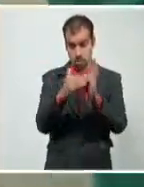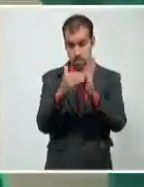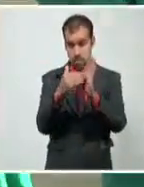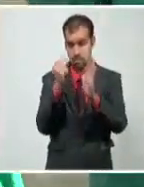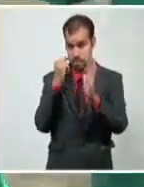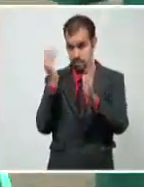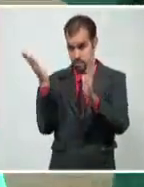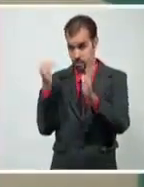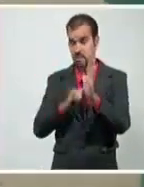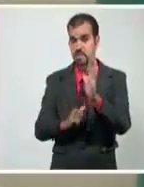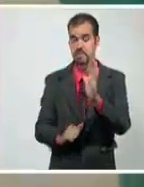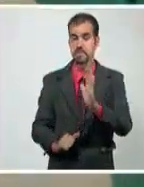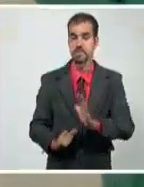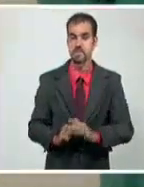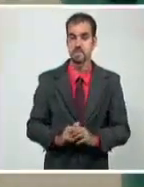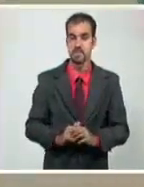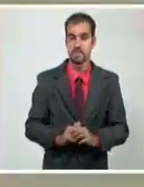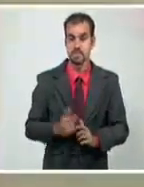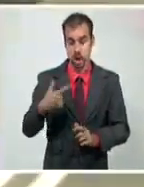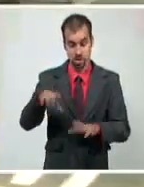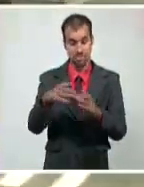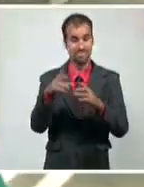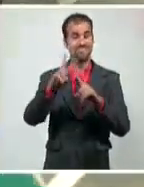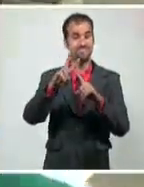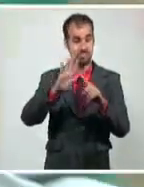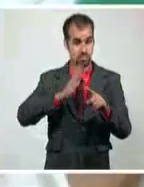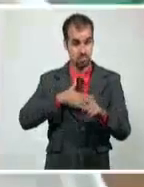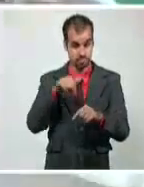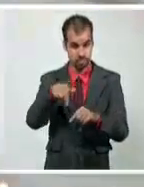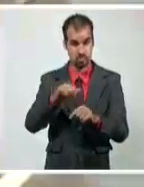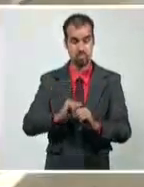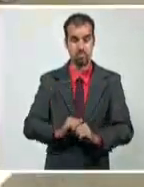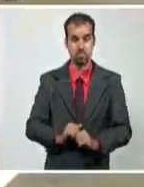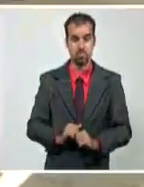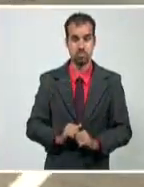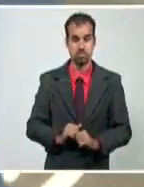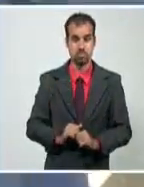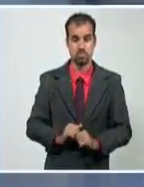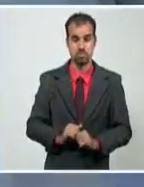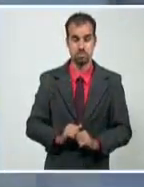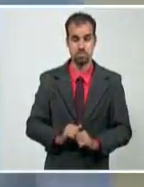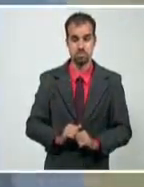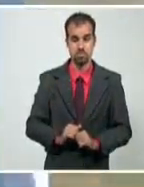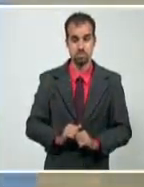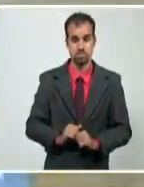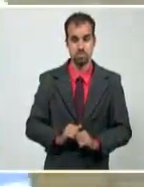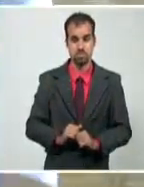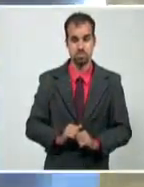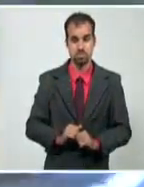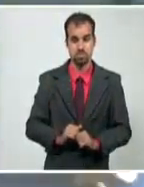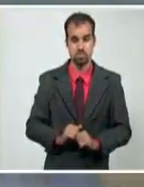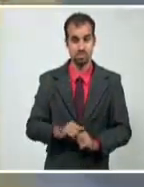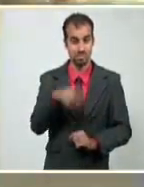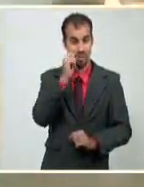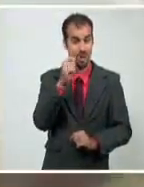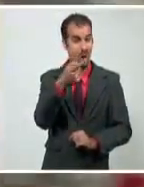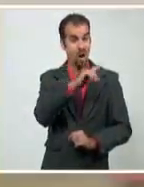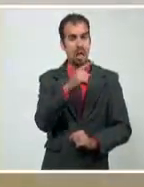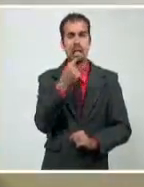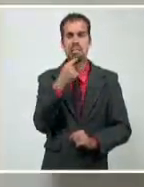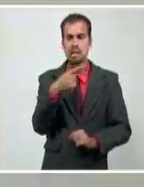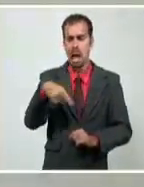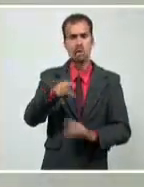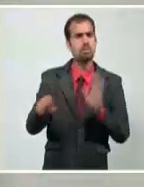tomadas por nuestro equipo de Teleturquino, de este hospital, que José Daniel Ferrer acaba de declarar está